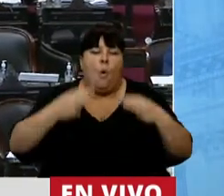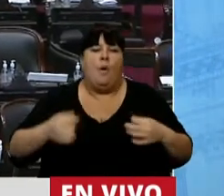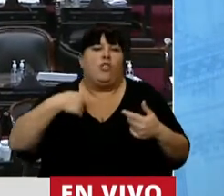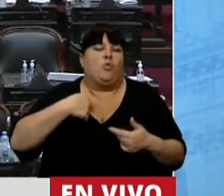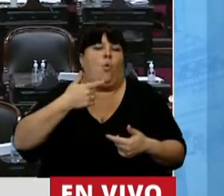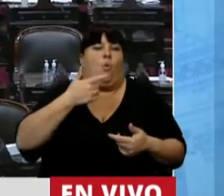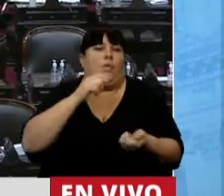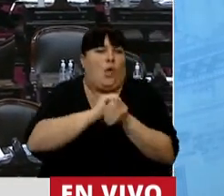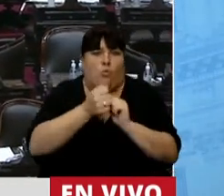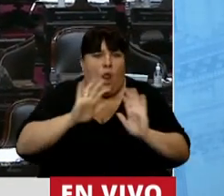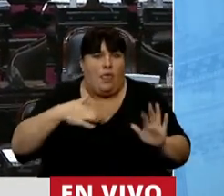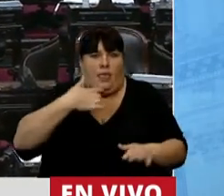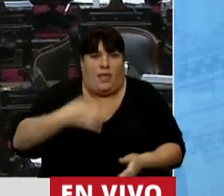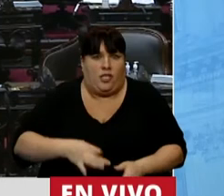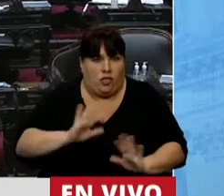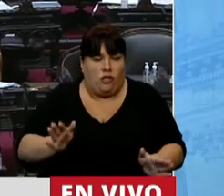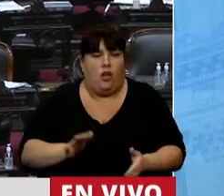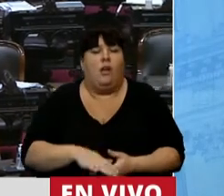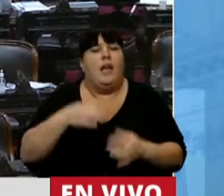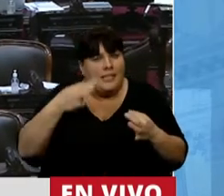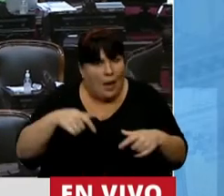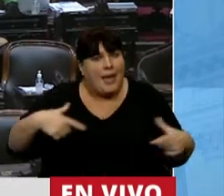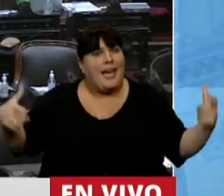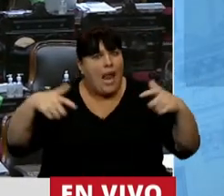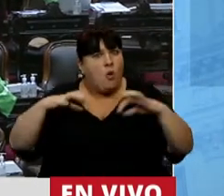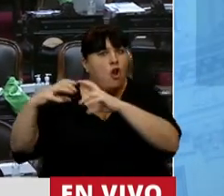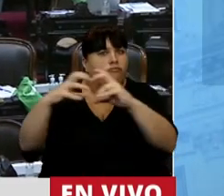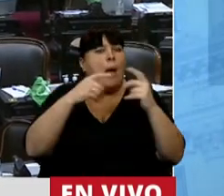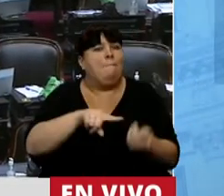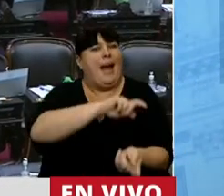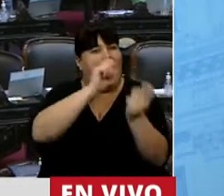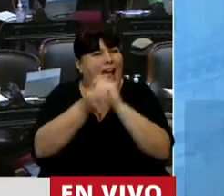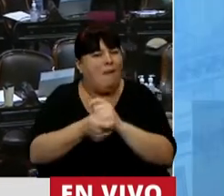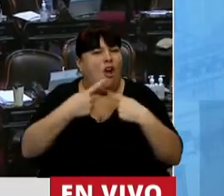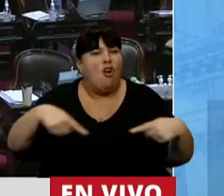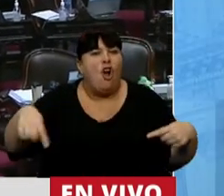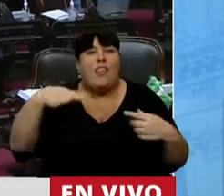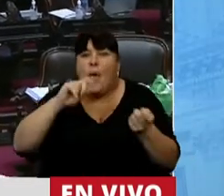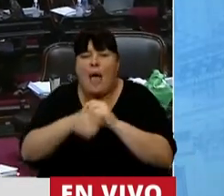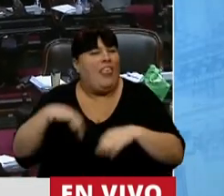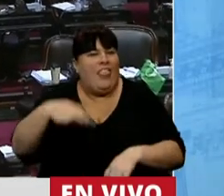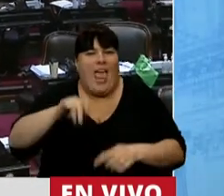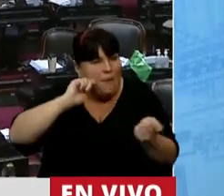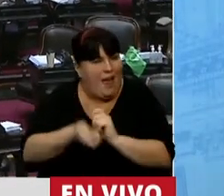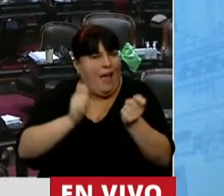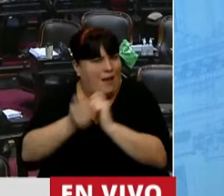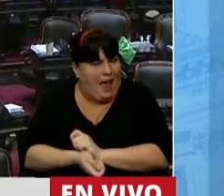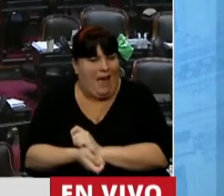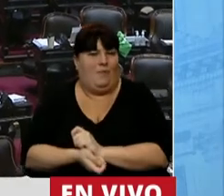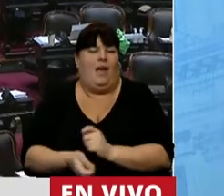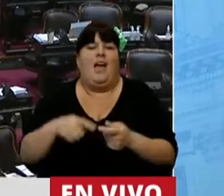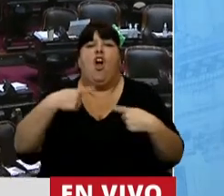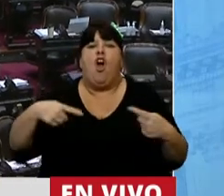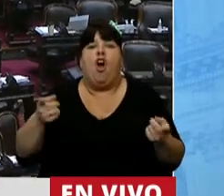sexualidad. Es justo que estemos acá reunidos para transformar todo lo que haya que transformar rehacer